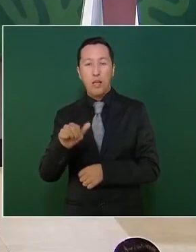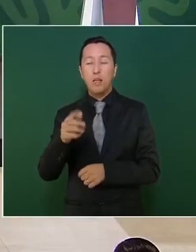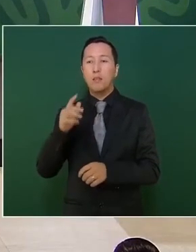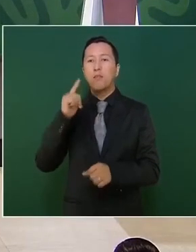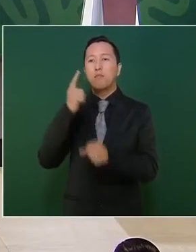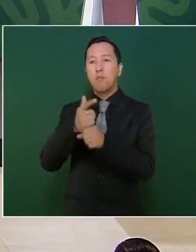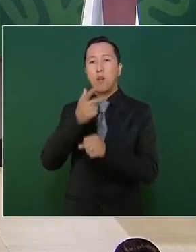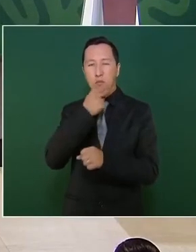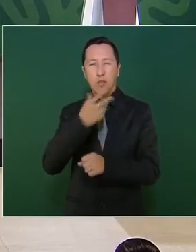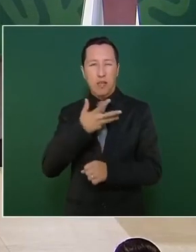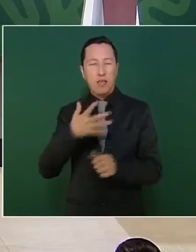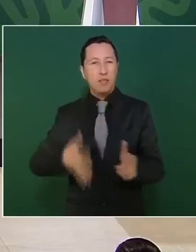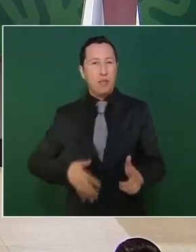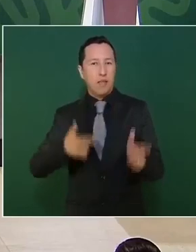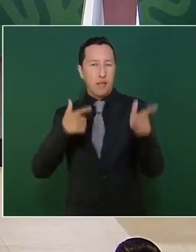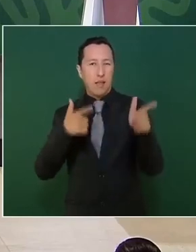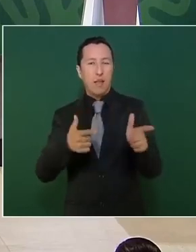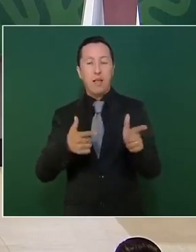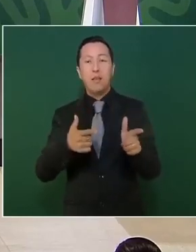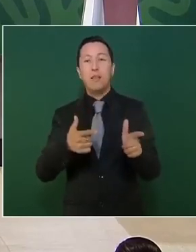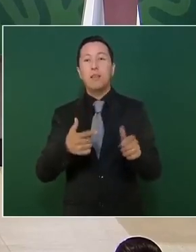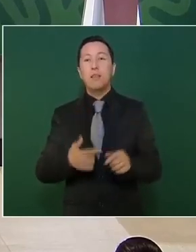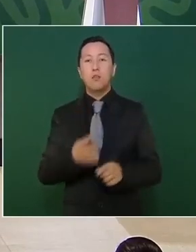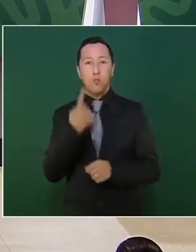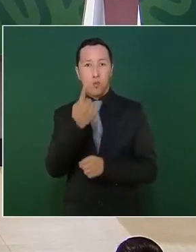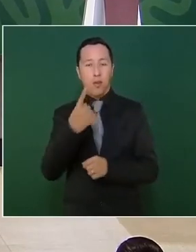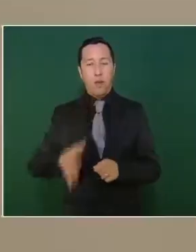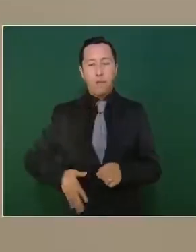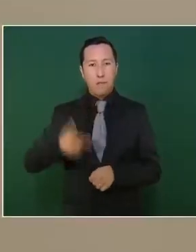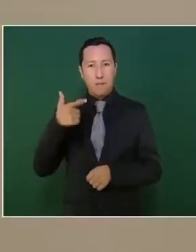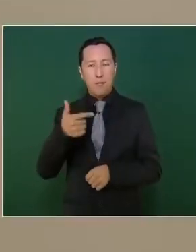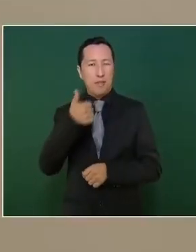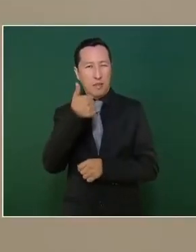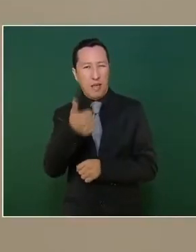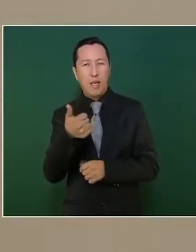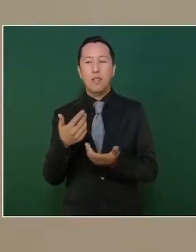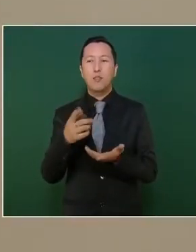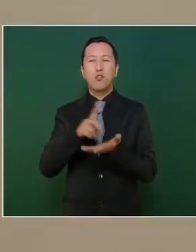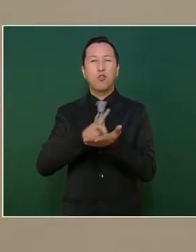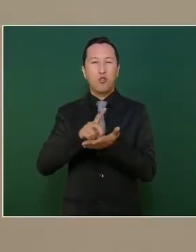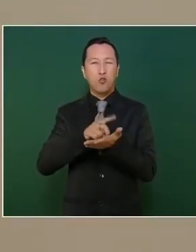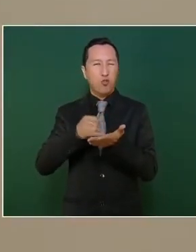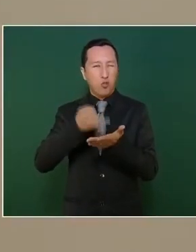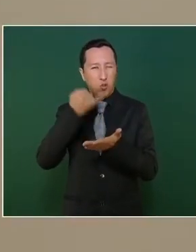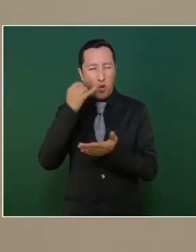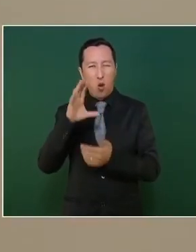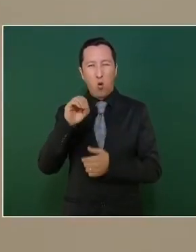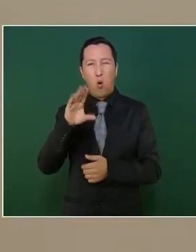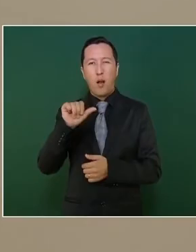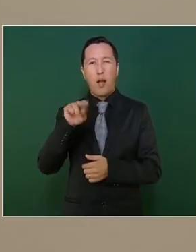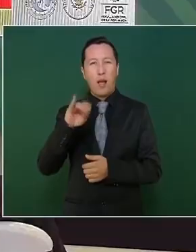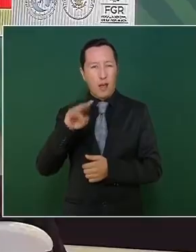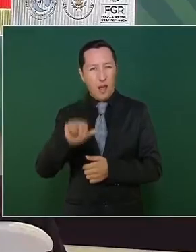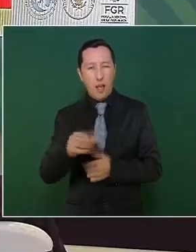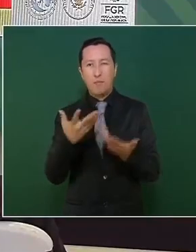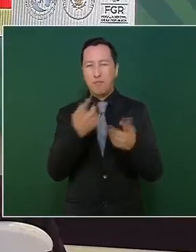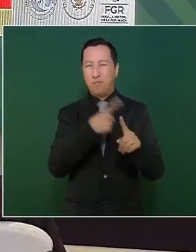larga, cocaína y otro tipo de material utilizado para sus actividades delictivas.